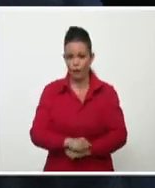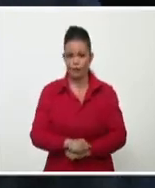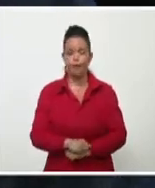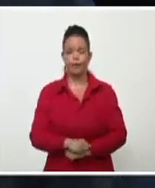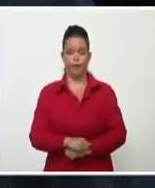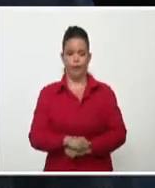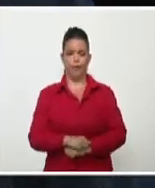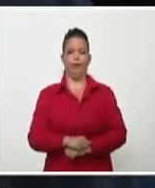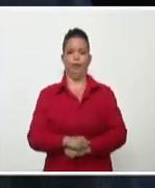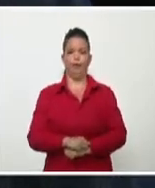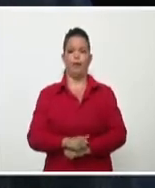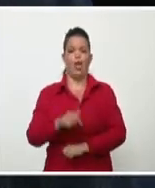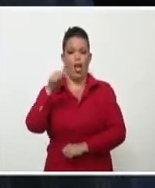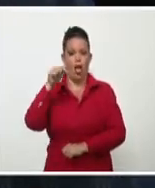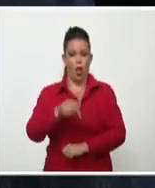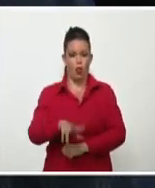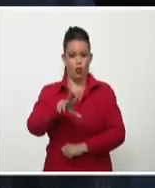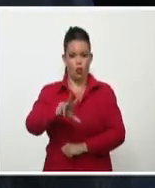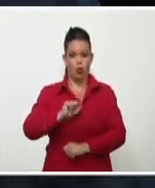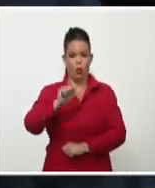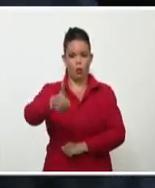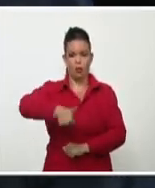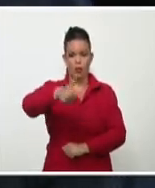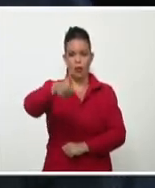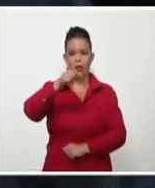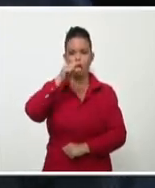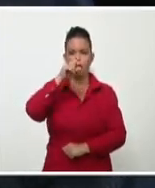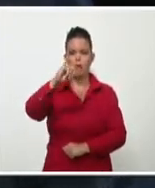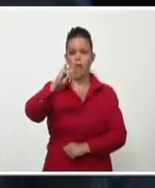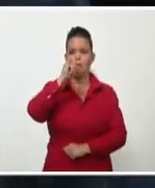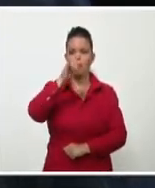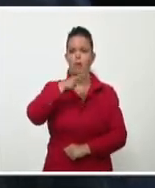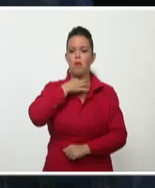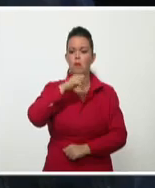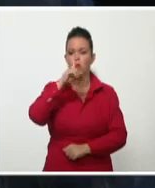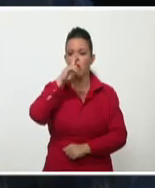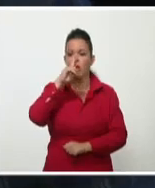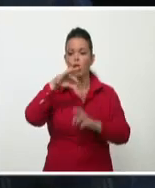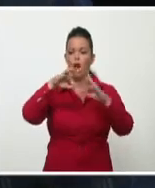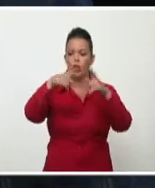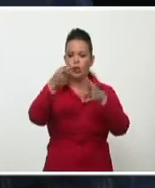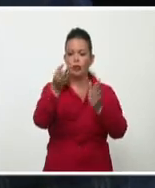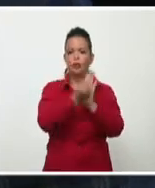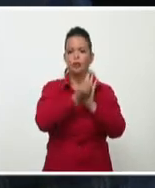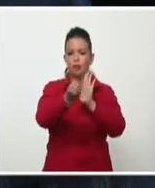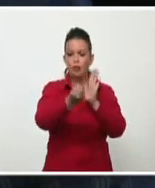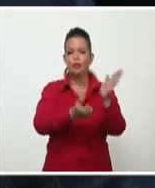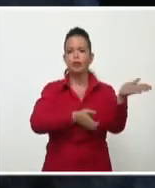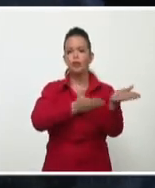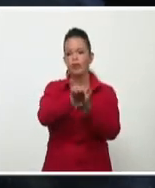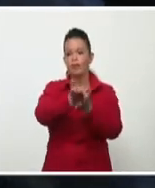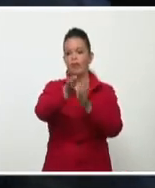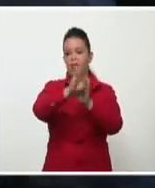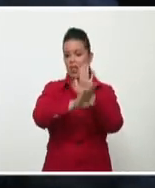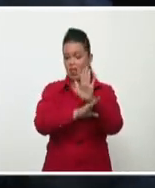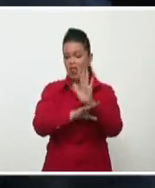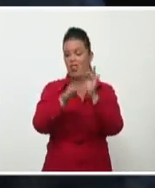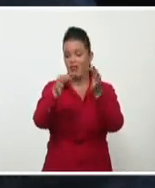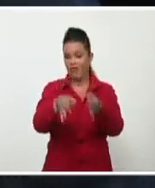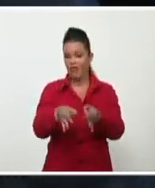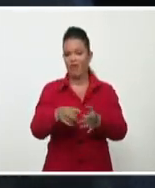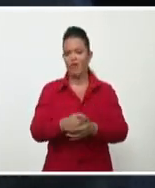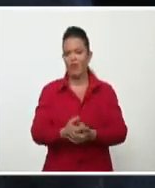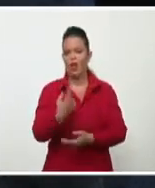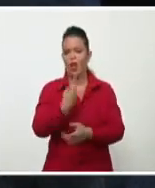ratificar en este actual gobierno. Y que dentro de ello, algunas dirigidas precisamente a limitar y a